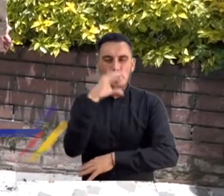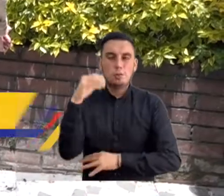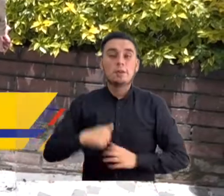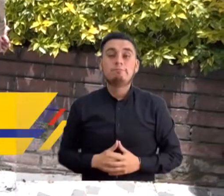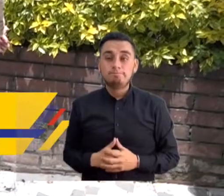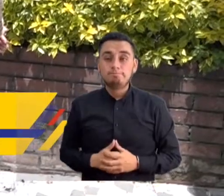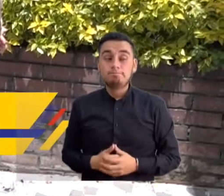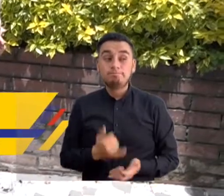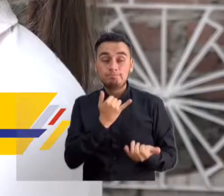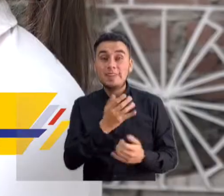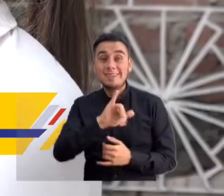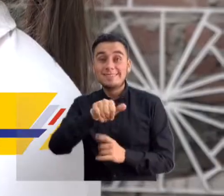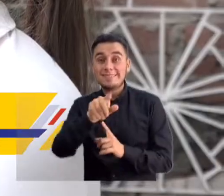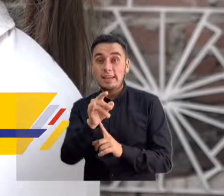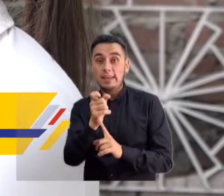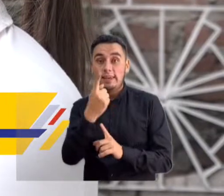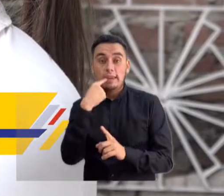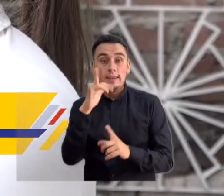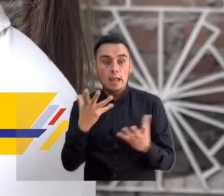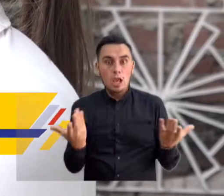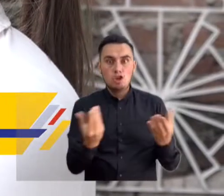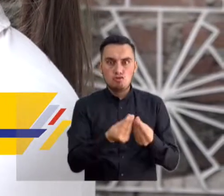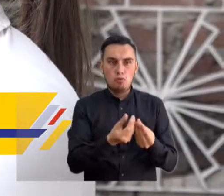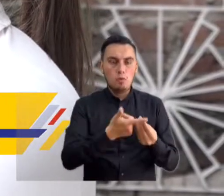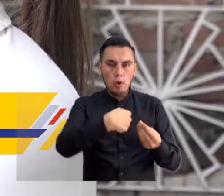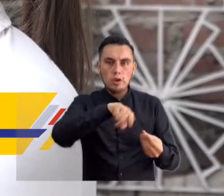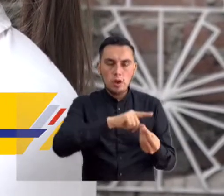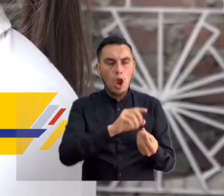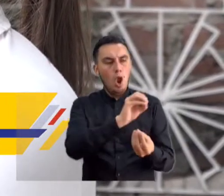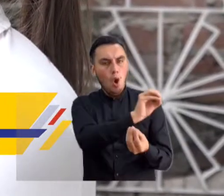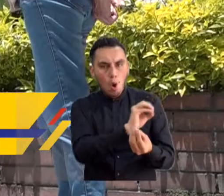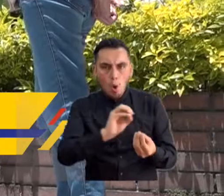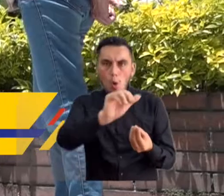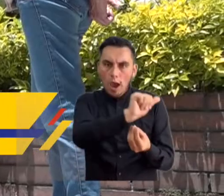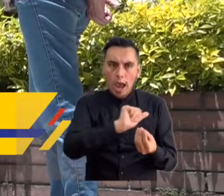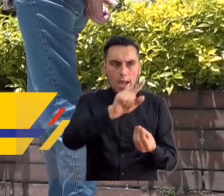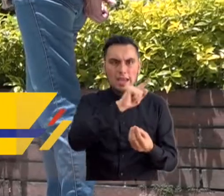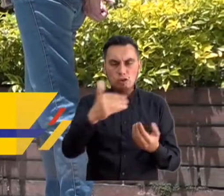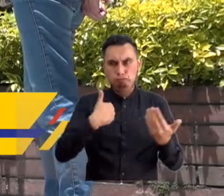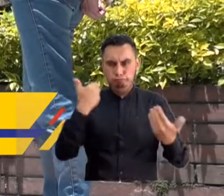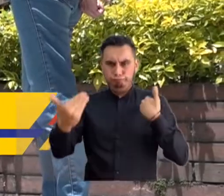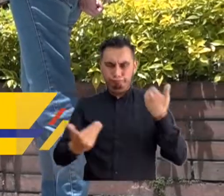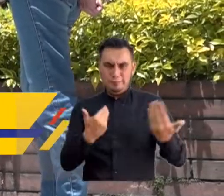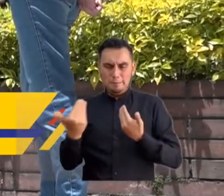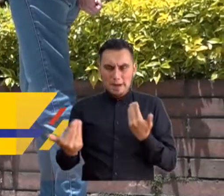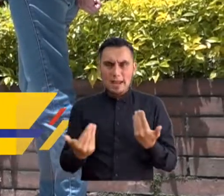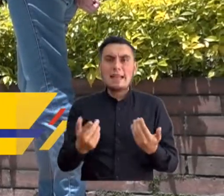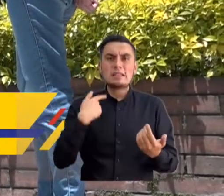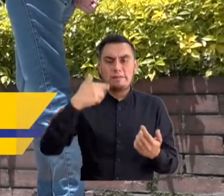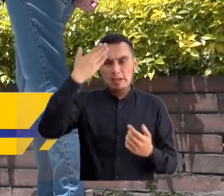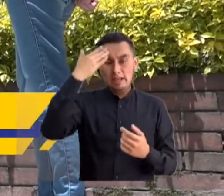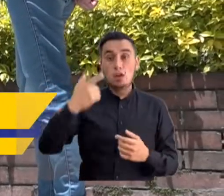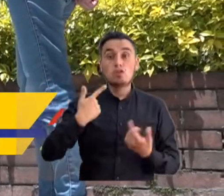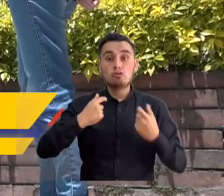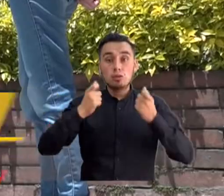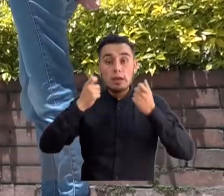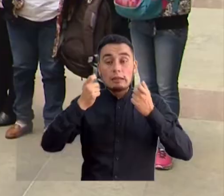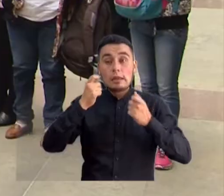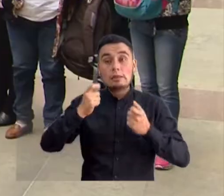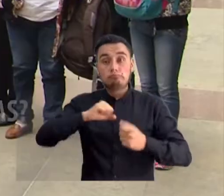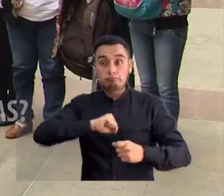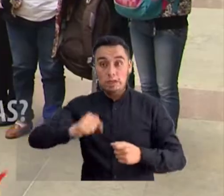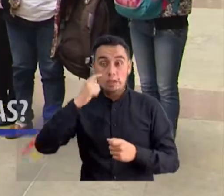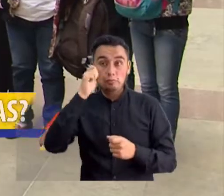Jaqueline Castillo hace parte del colectivo de mujeres y hombres víctimas de infracciones al derecho internacional